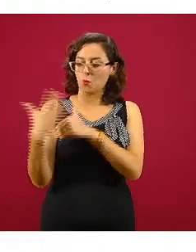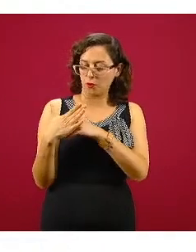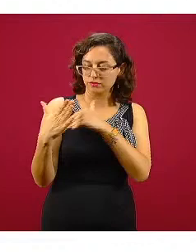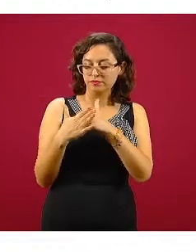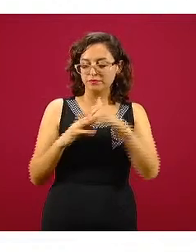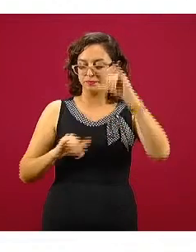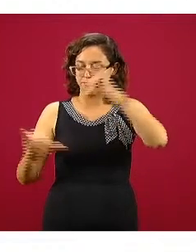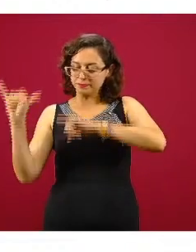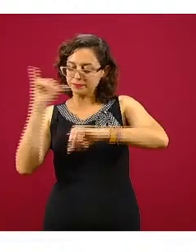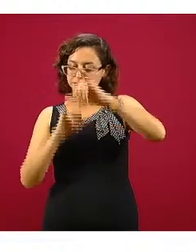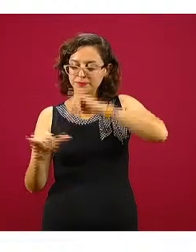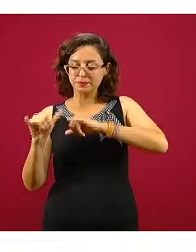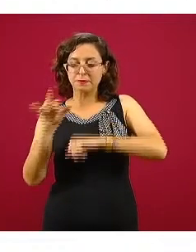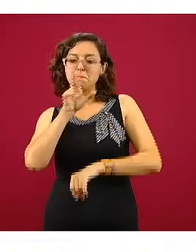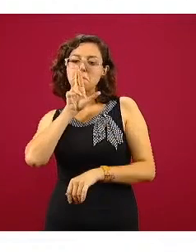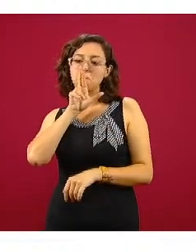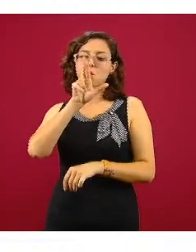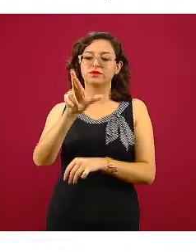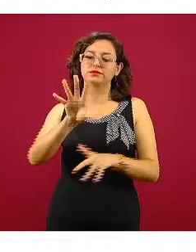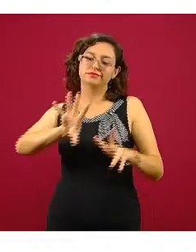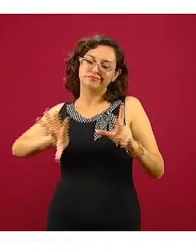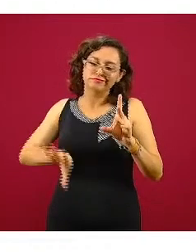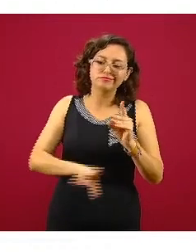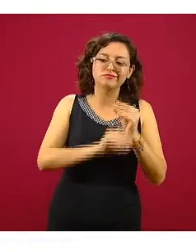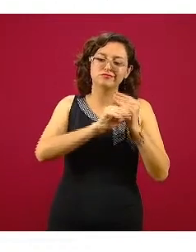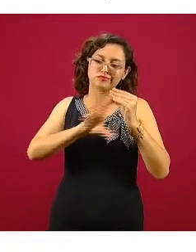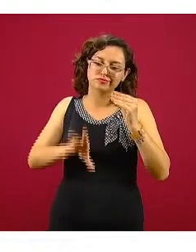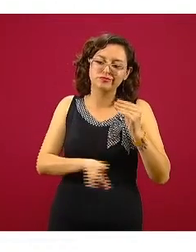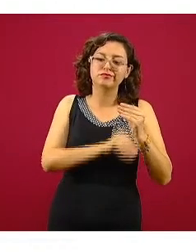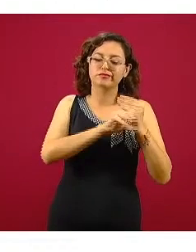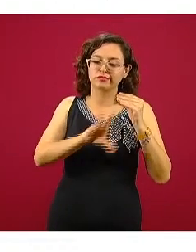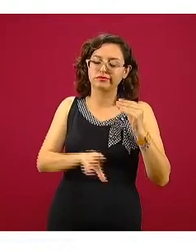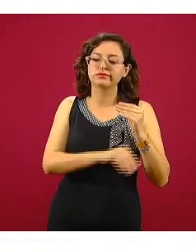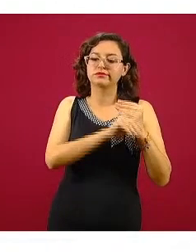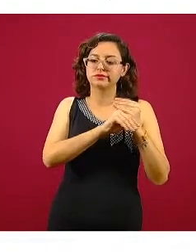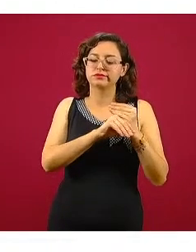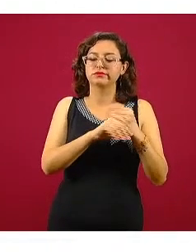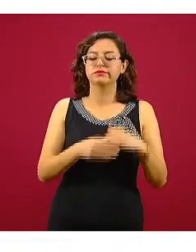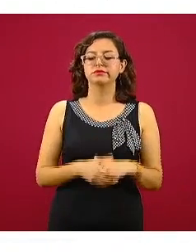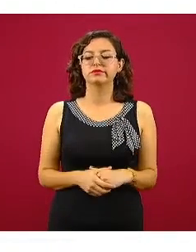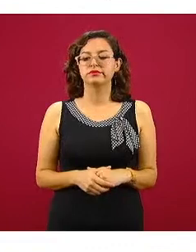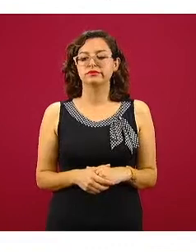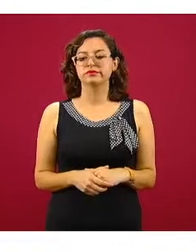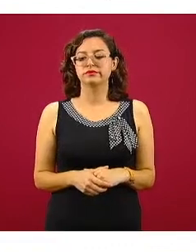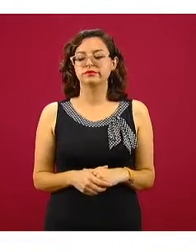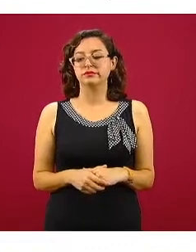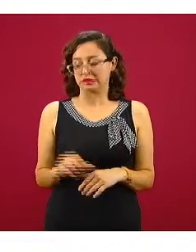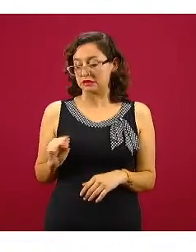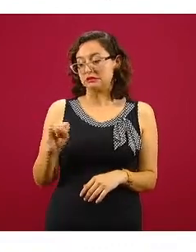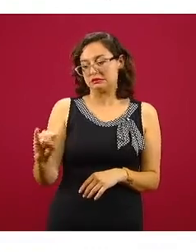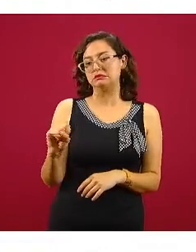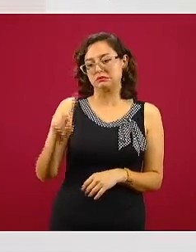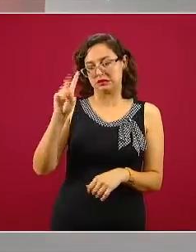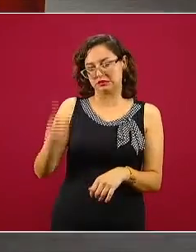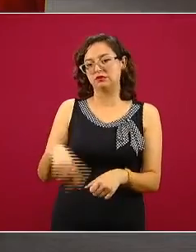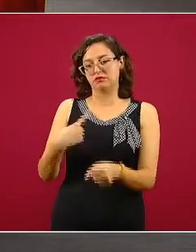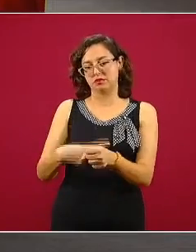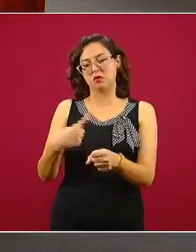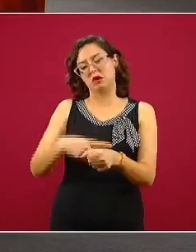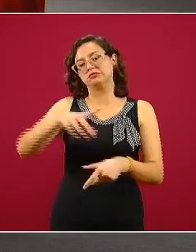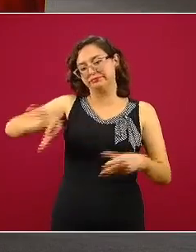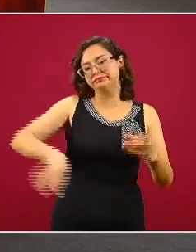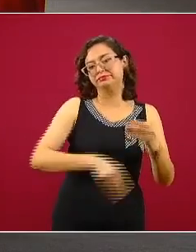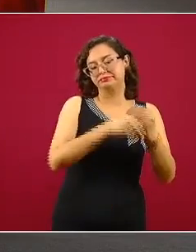sumando constantemente a las barras de color más oscuro cuando se confirman como tal. En la siguiente